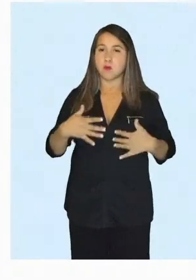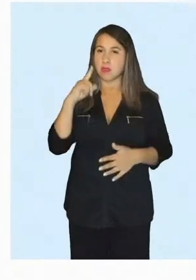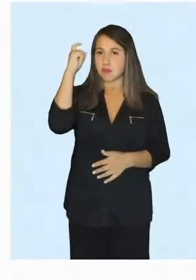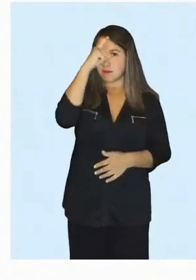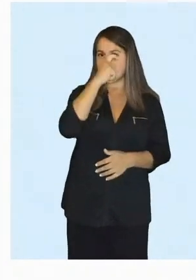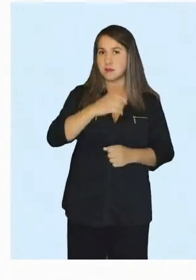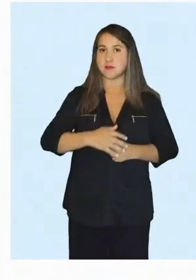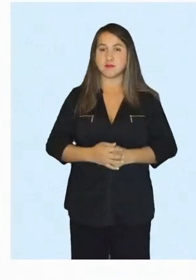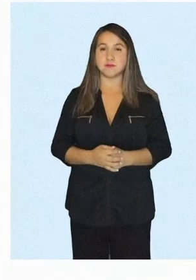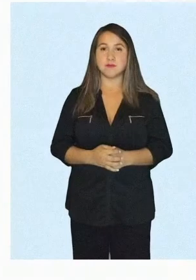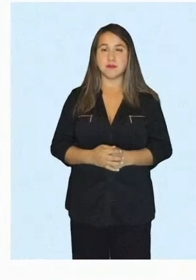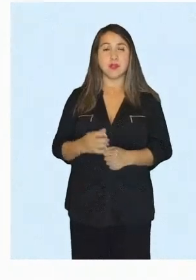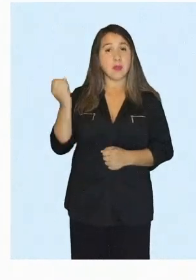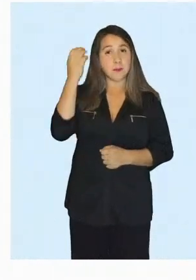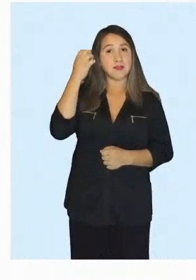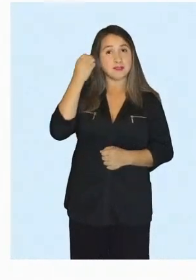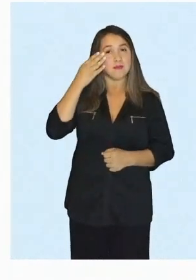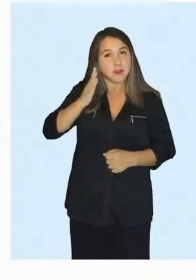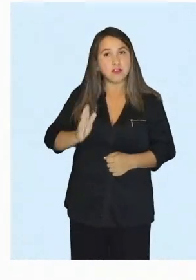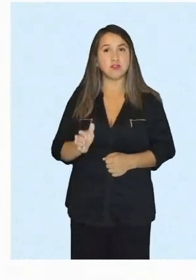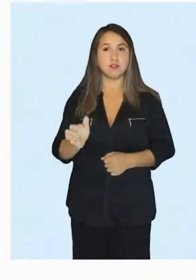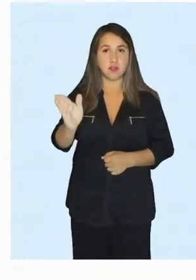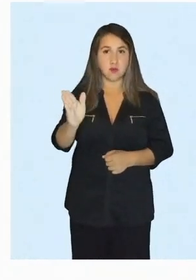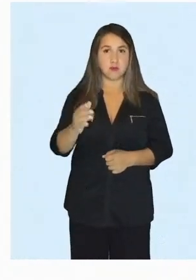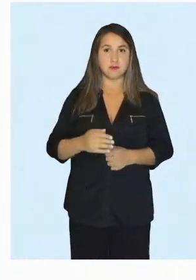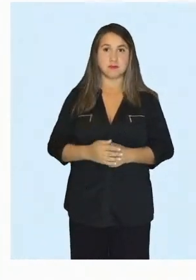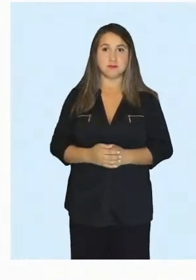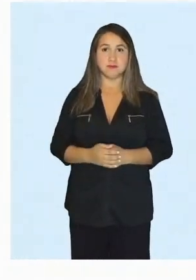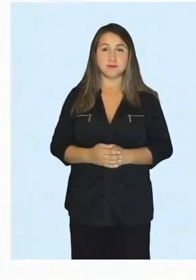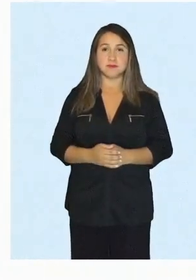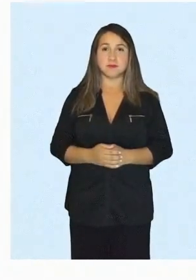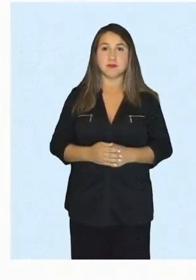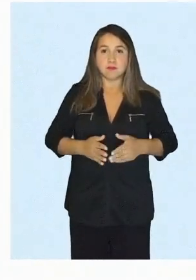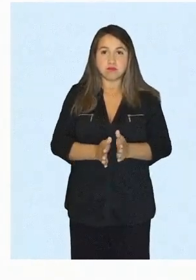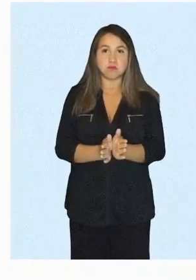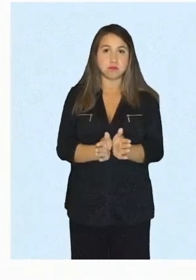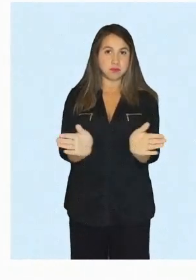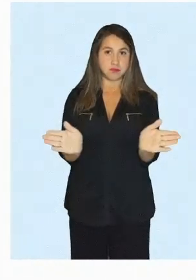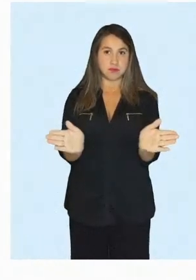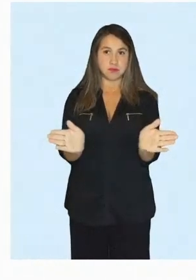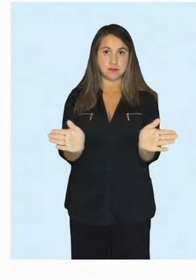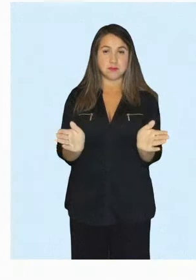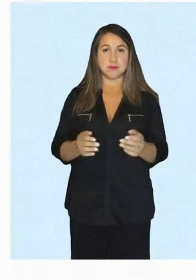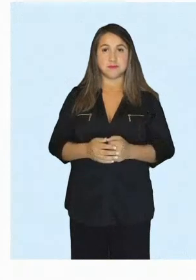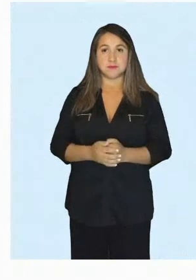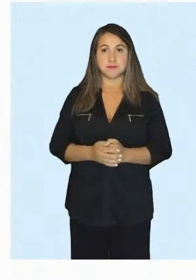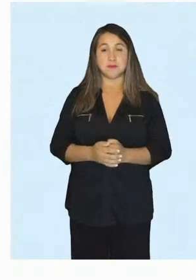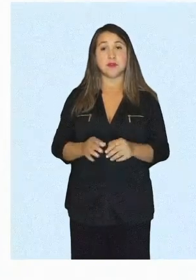complejos Aprendizaje continuo Bidireccionalidad